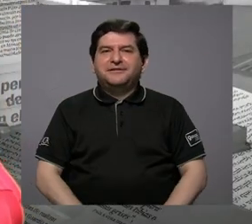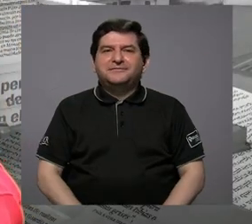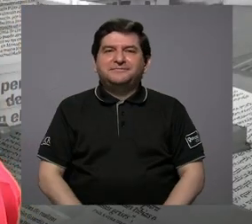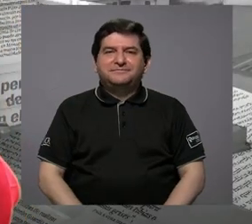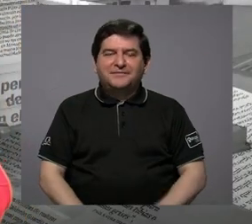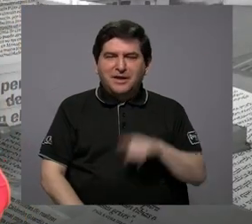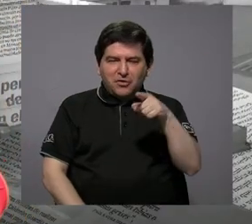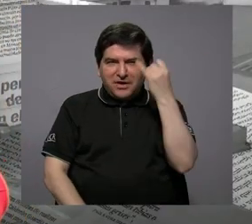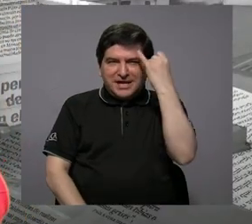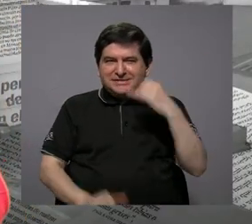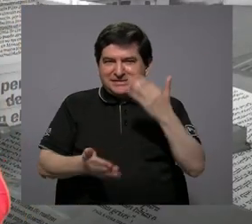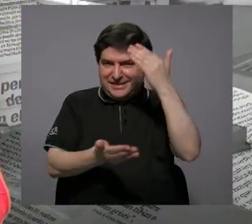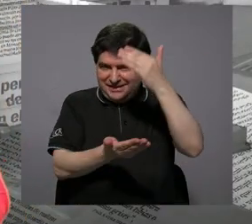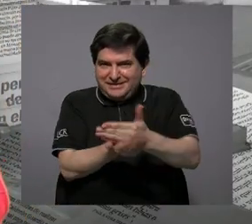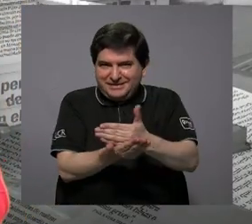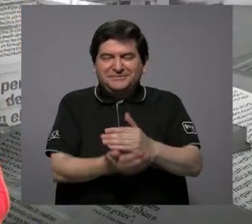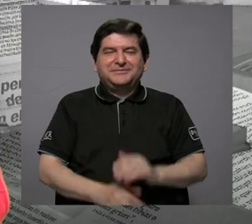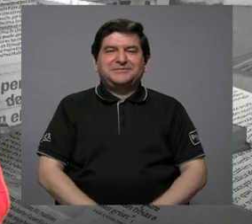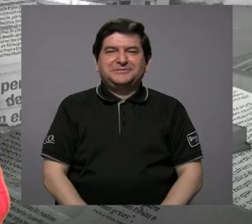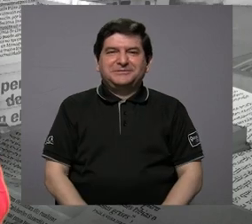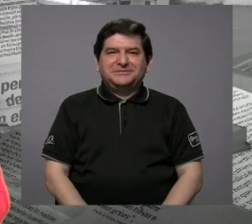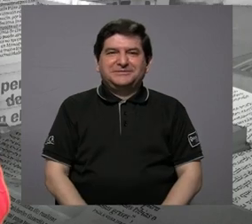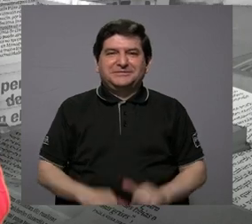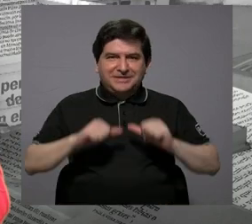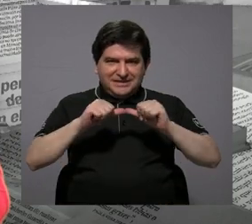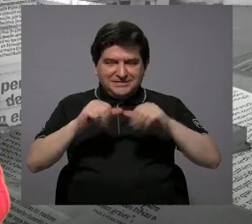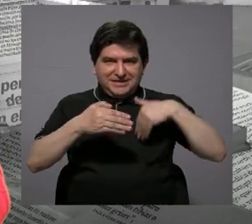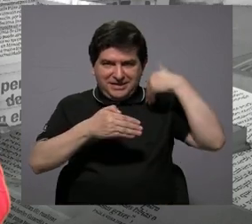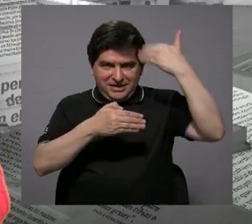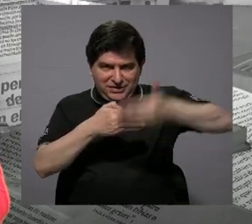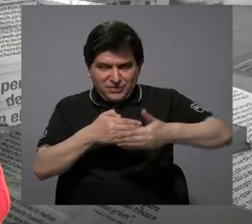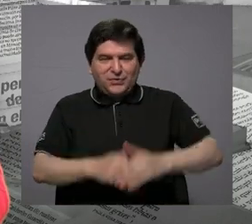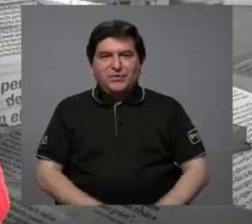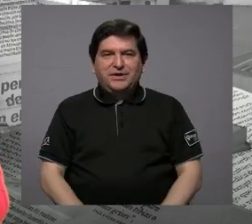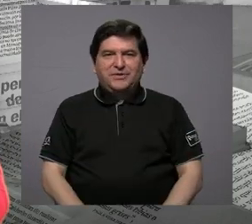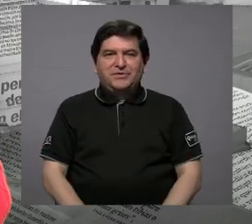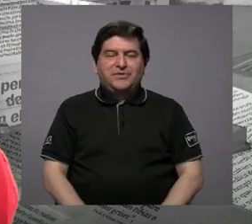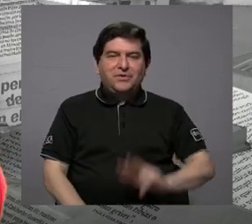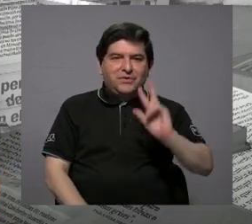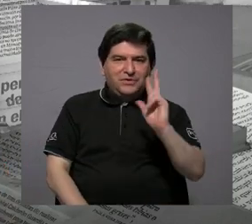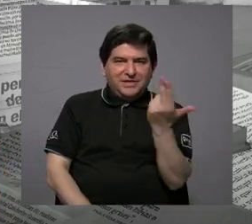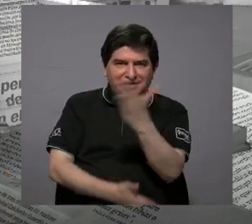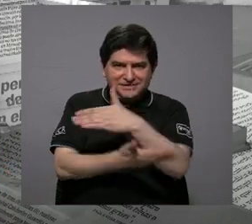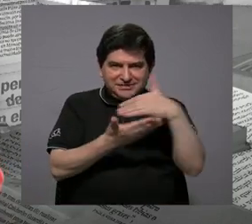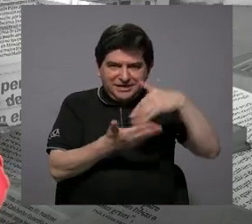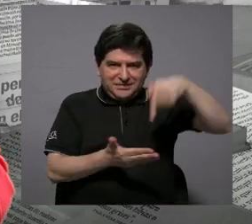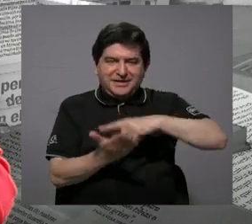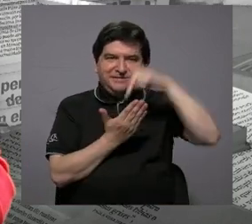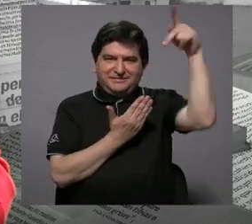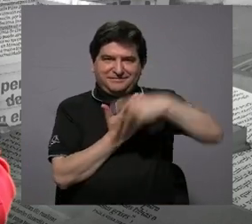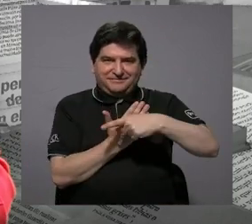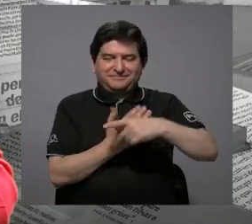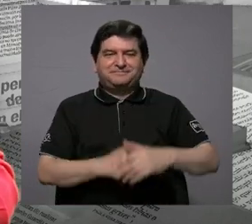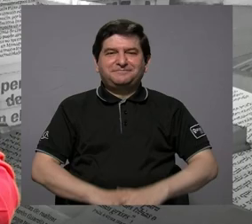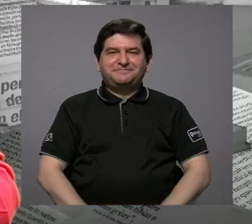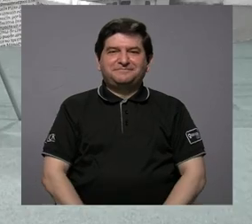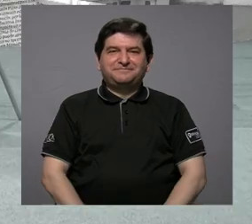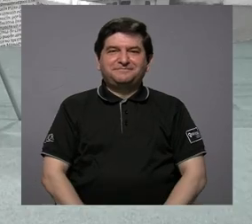quedarnos con eso. Vamos a hacer una pausa para luego regresar al tercer bloque de este programa.